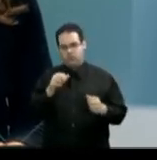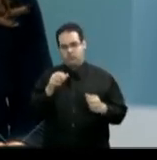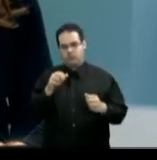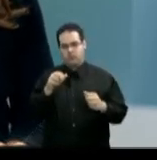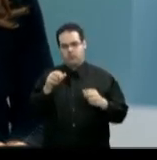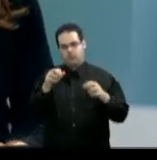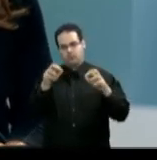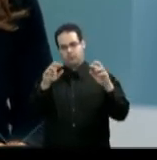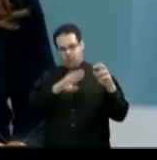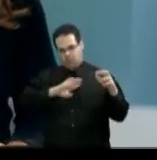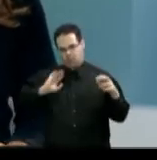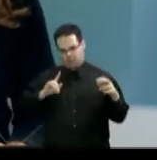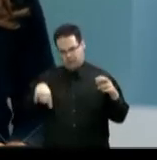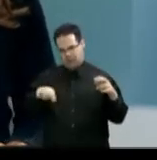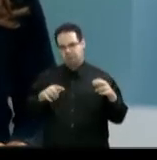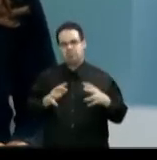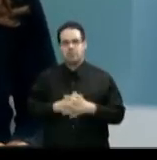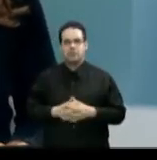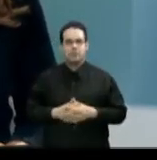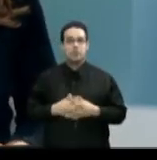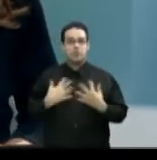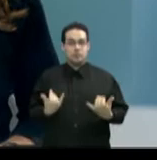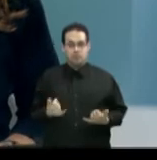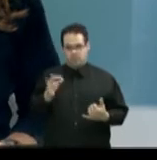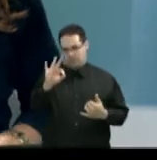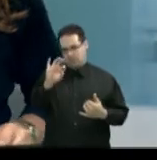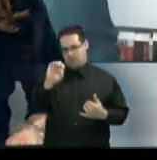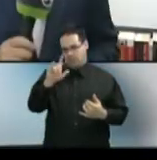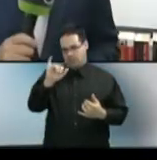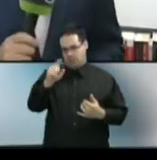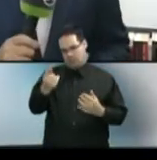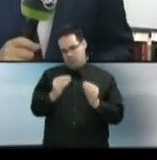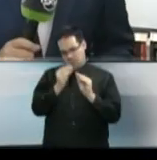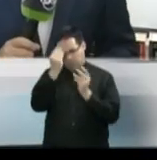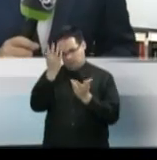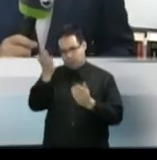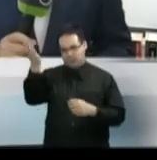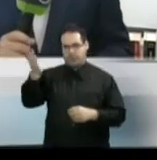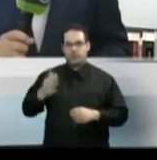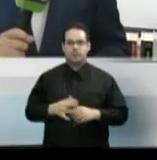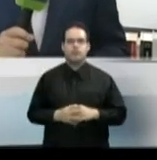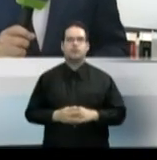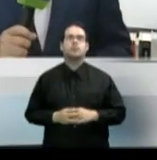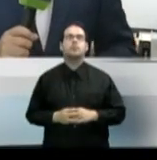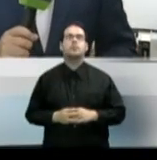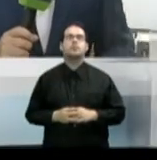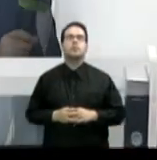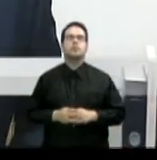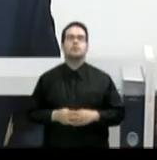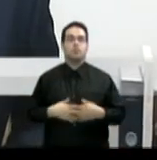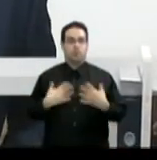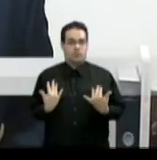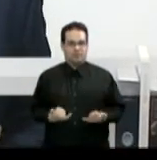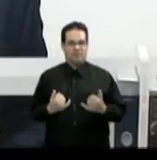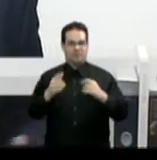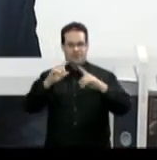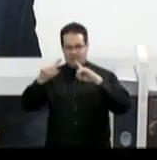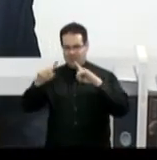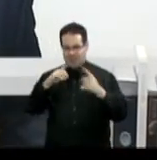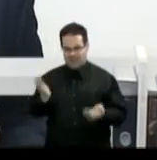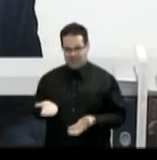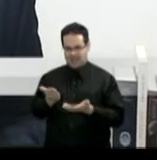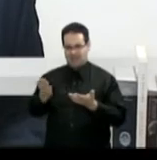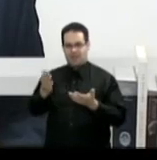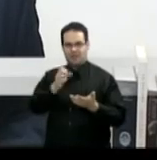con las expectativas ante este mensaje bueno precisamente vamos a conversar con el senador jose nadal paul